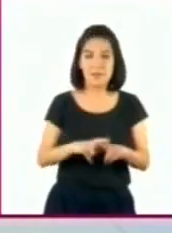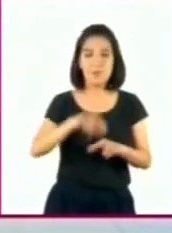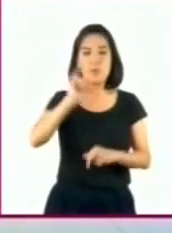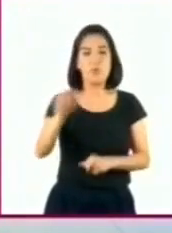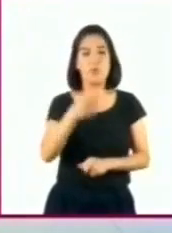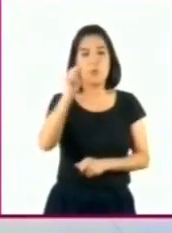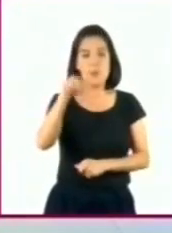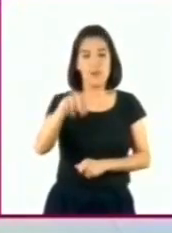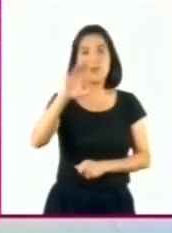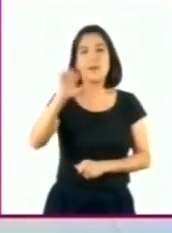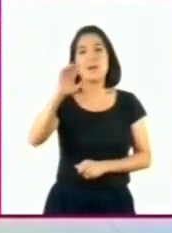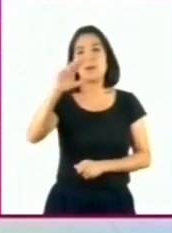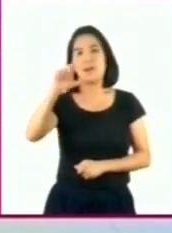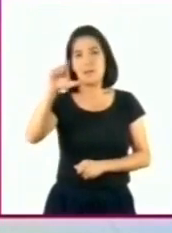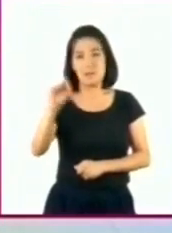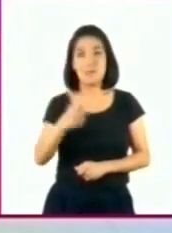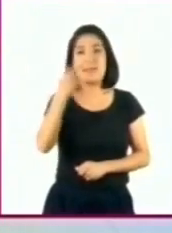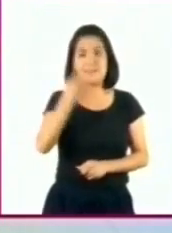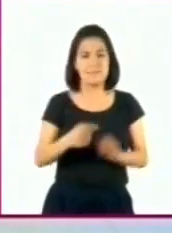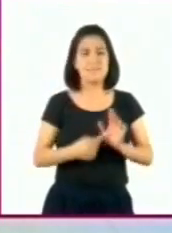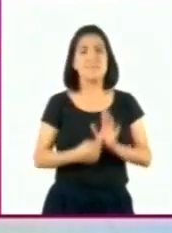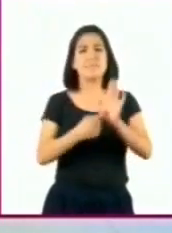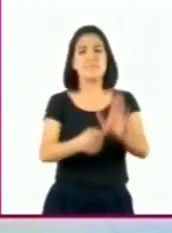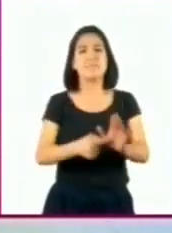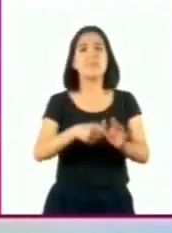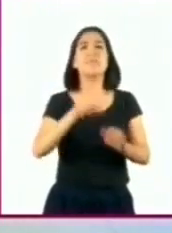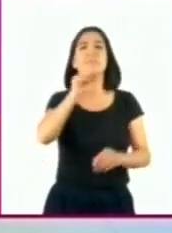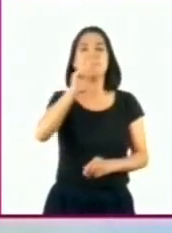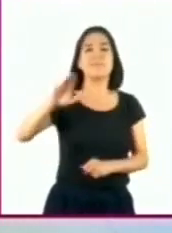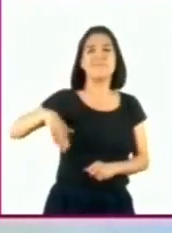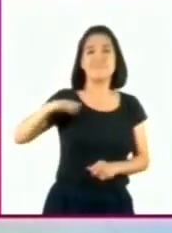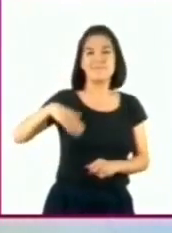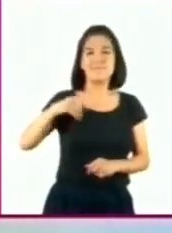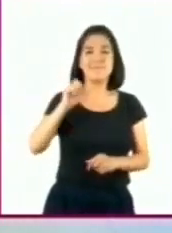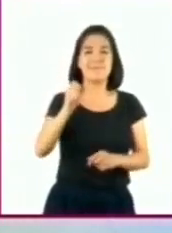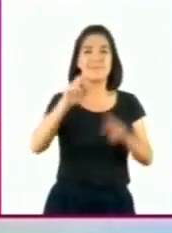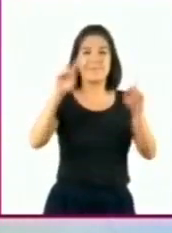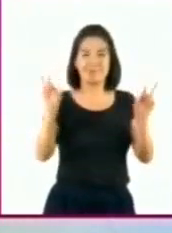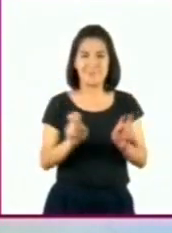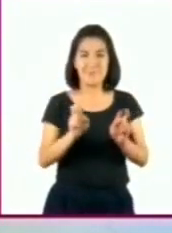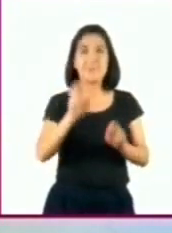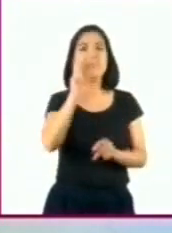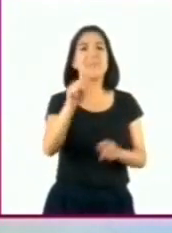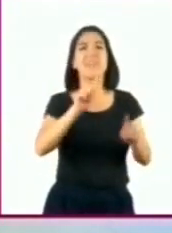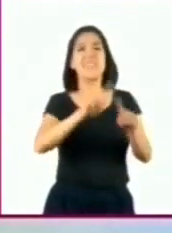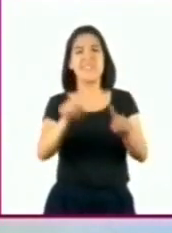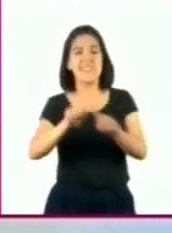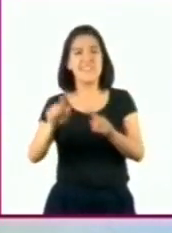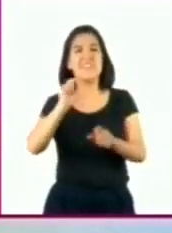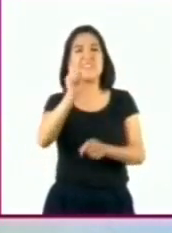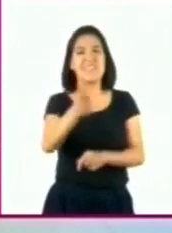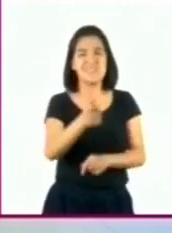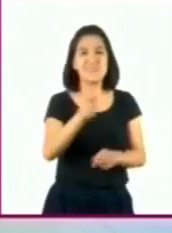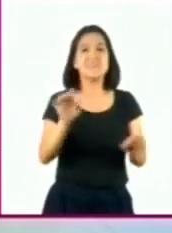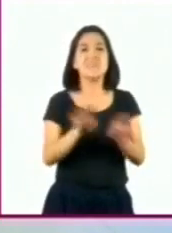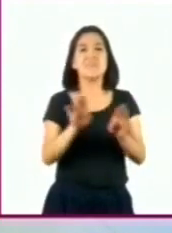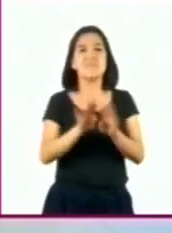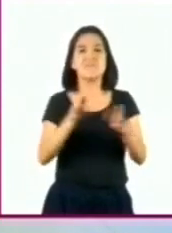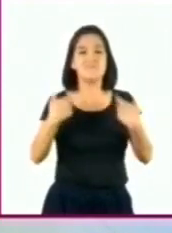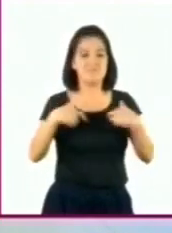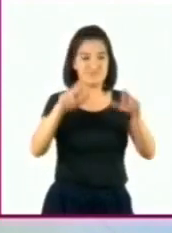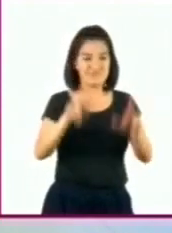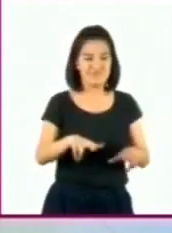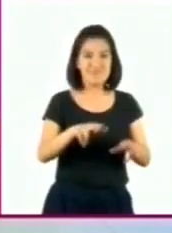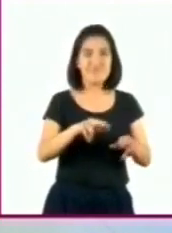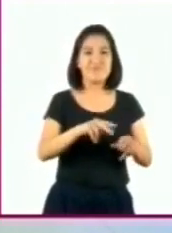y en esta lección daremos continuidad al tema anterior. Recuerden que vimos los diferentes significados y representación de la